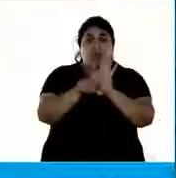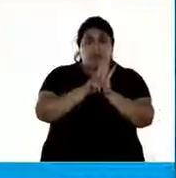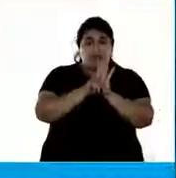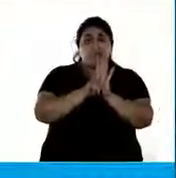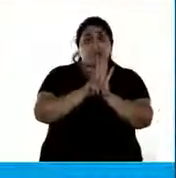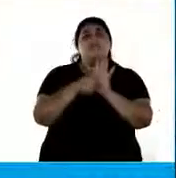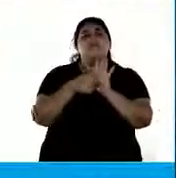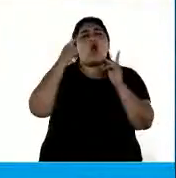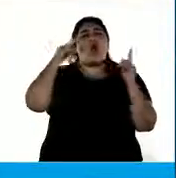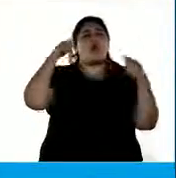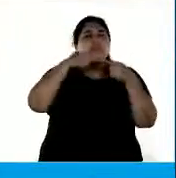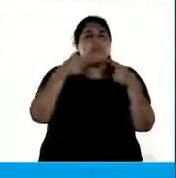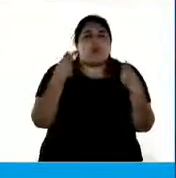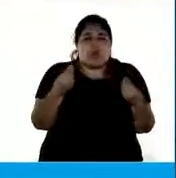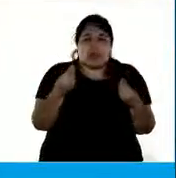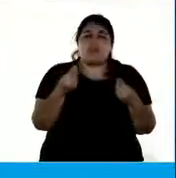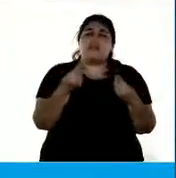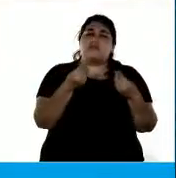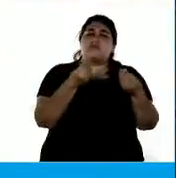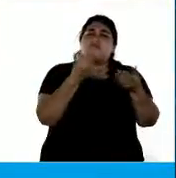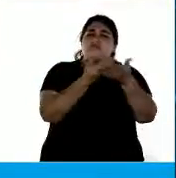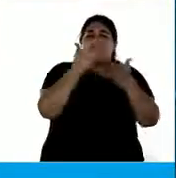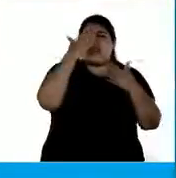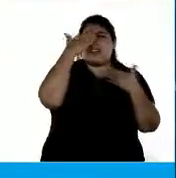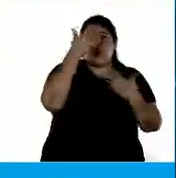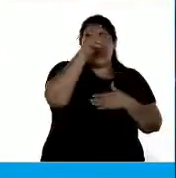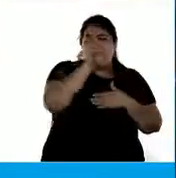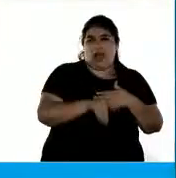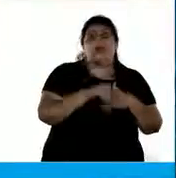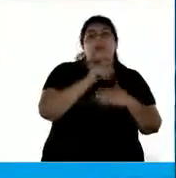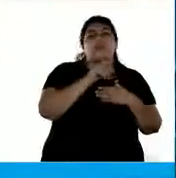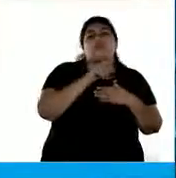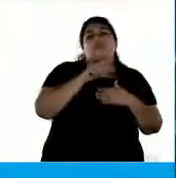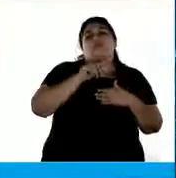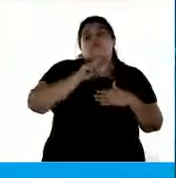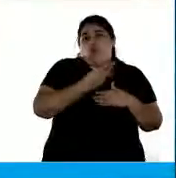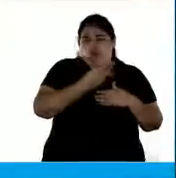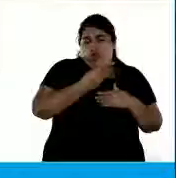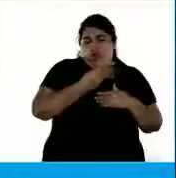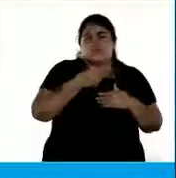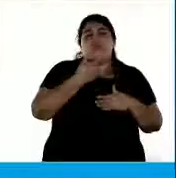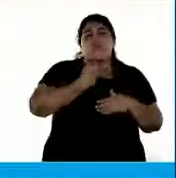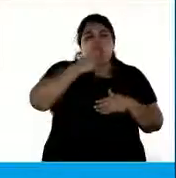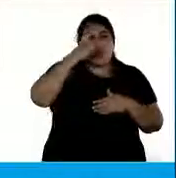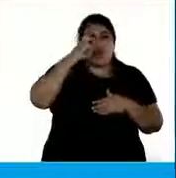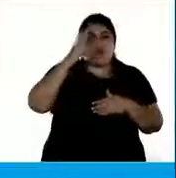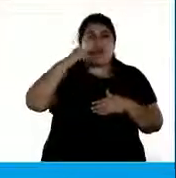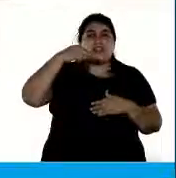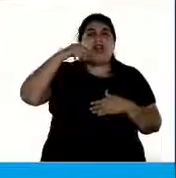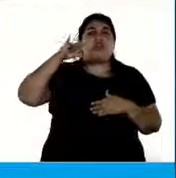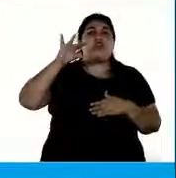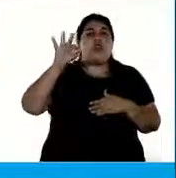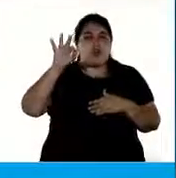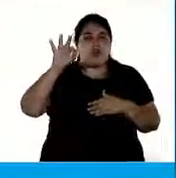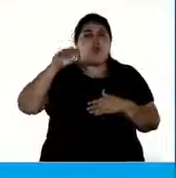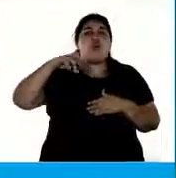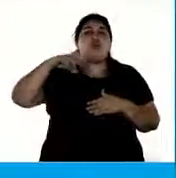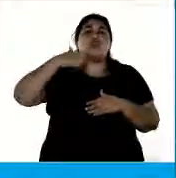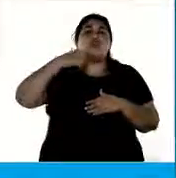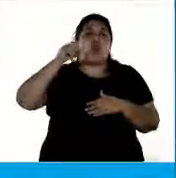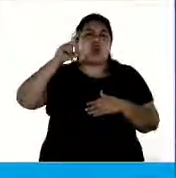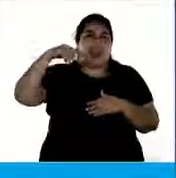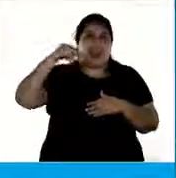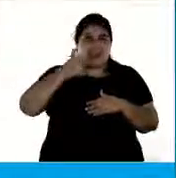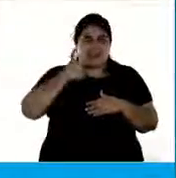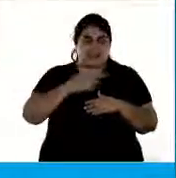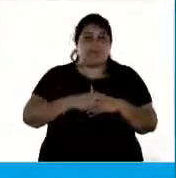como objeto declarar ciudadano ilustre post-mortem a Fernando Pino Solanas, quien nos dejara